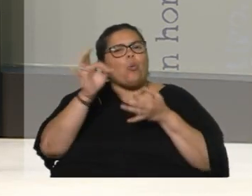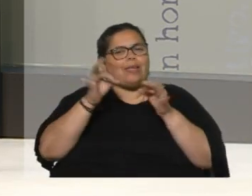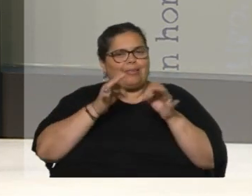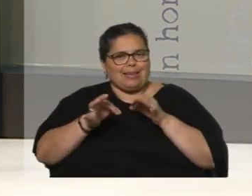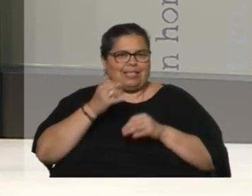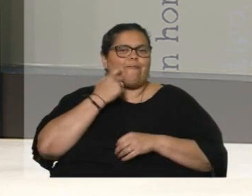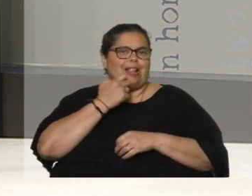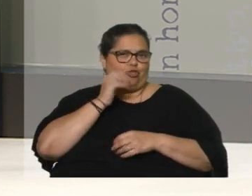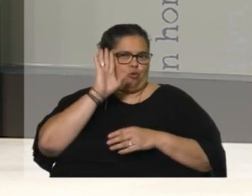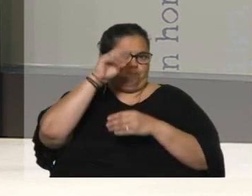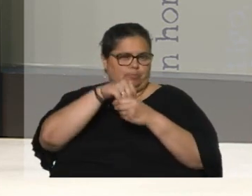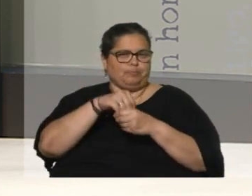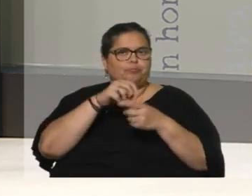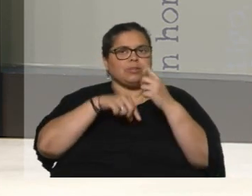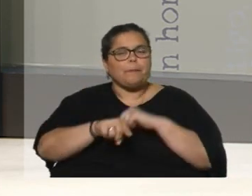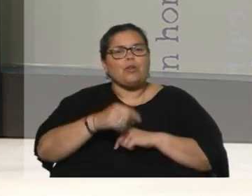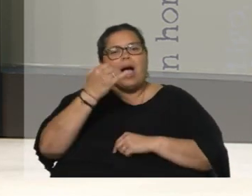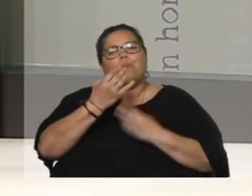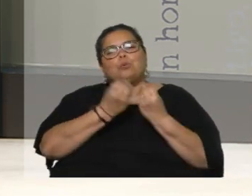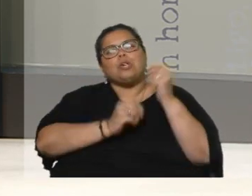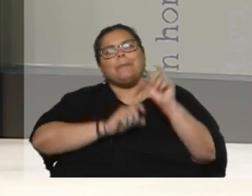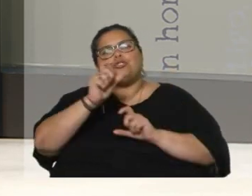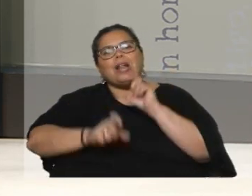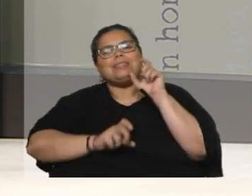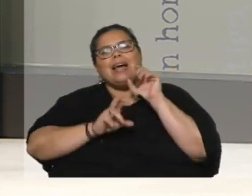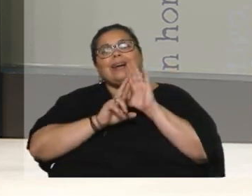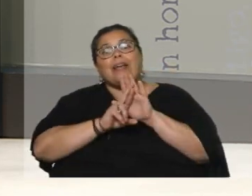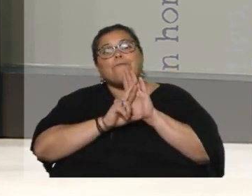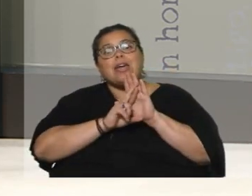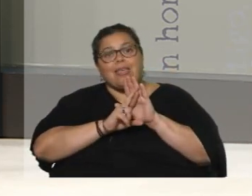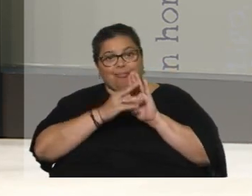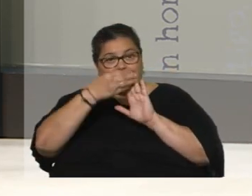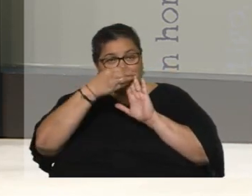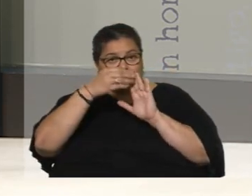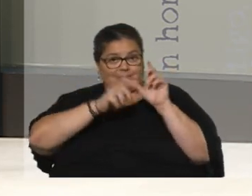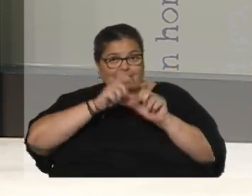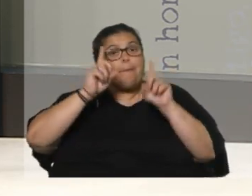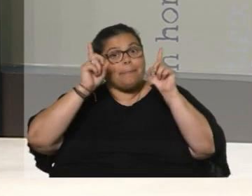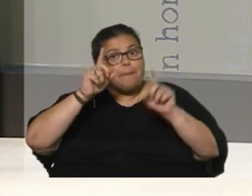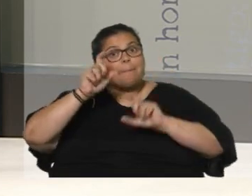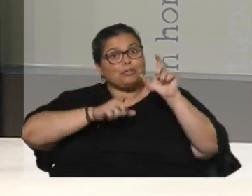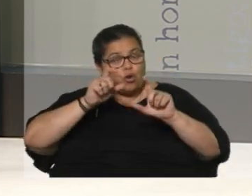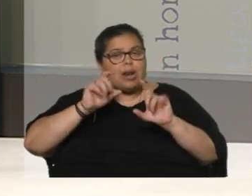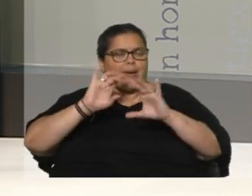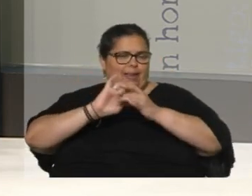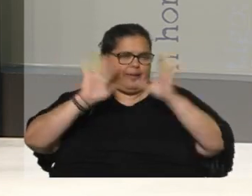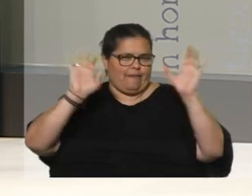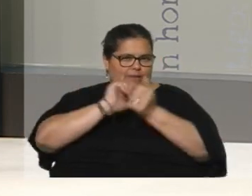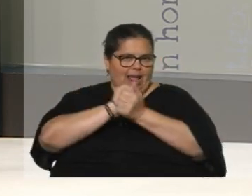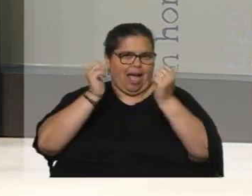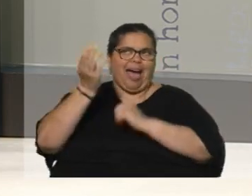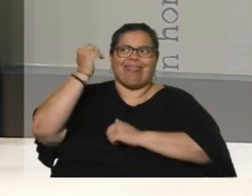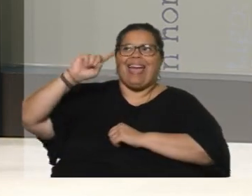informe, pero que me parece muy importante. Todos los referentes que están dentro del hogar son también liberados, que ya tienen unos años afuera y que